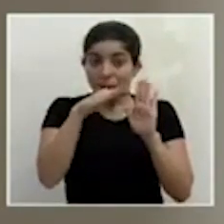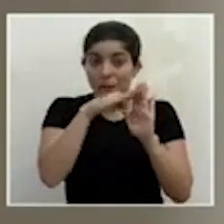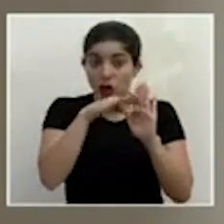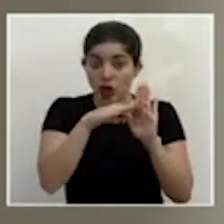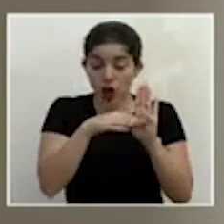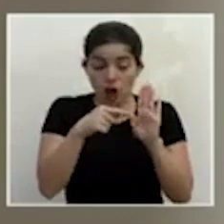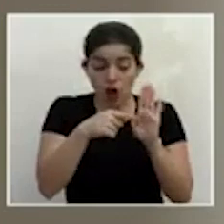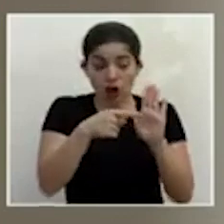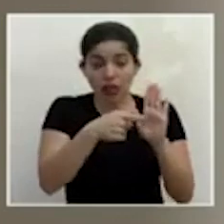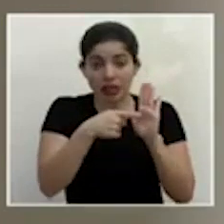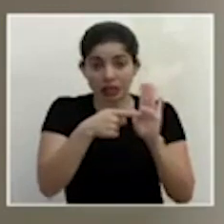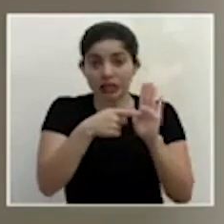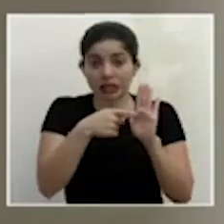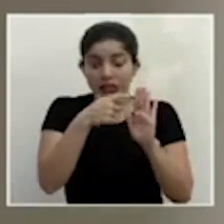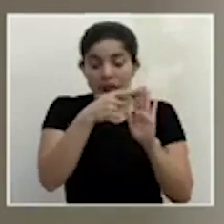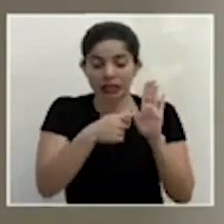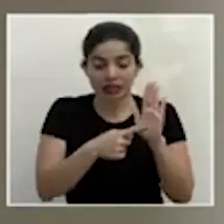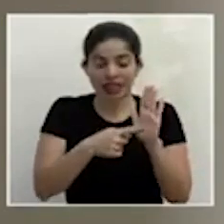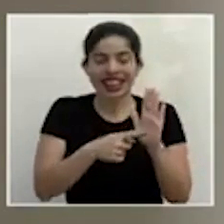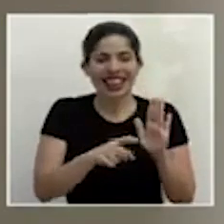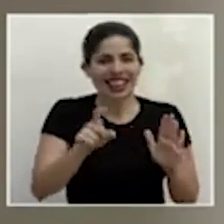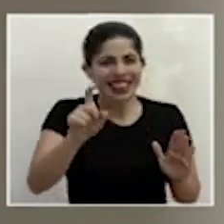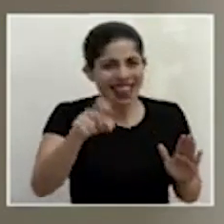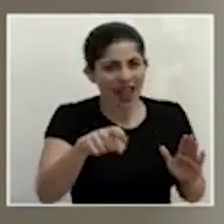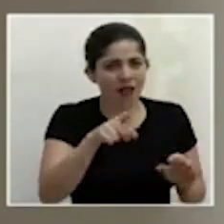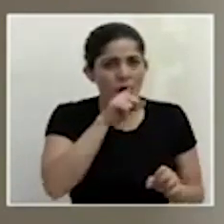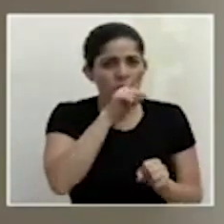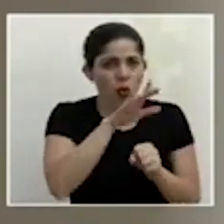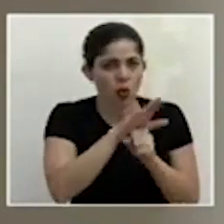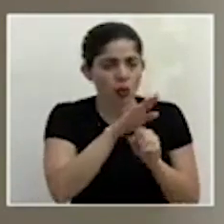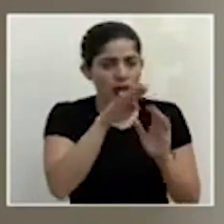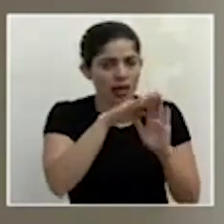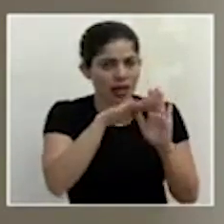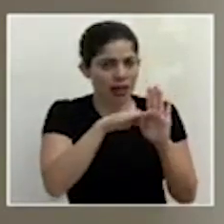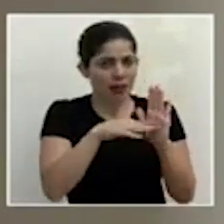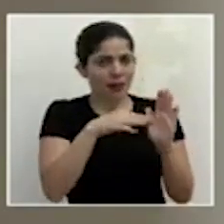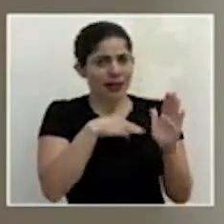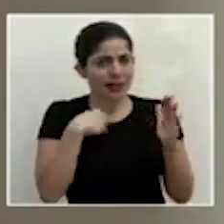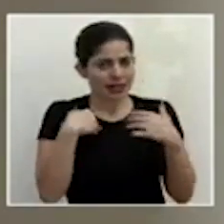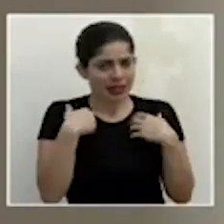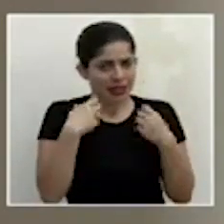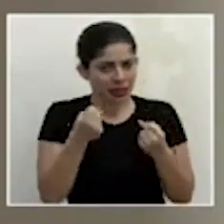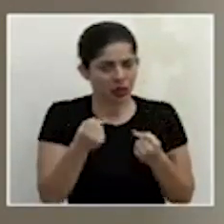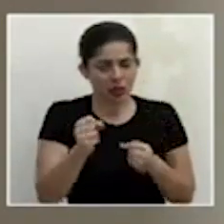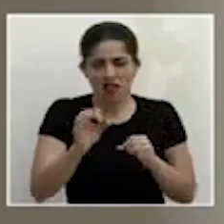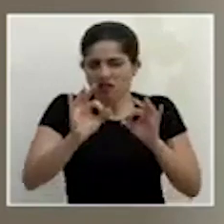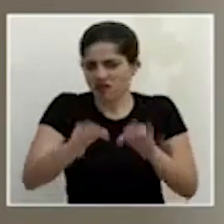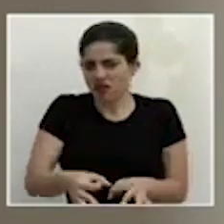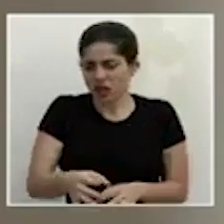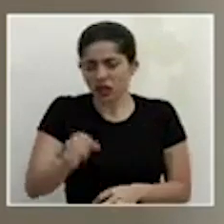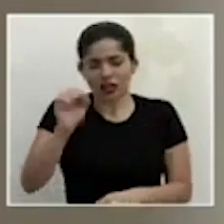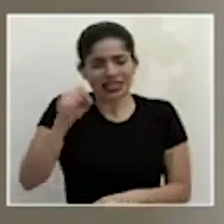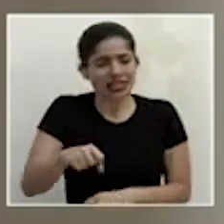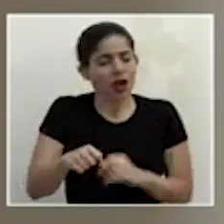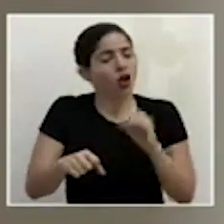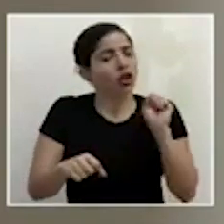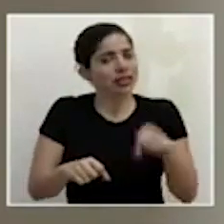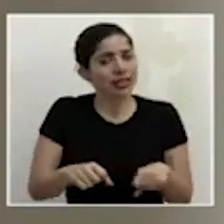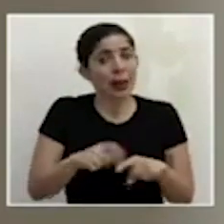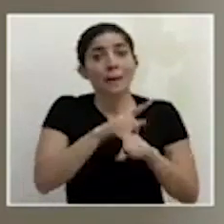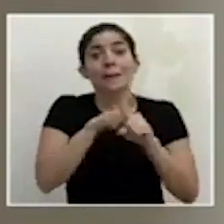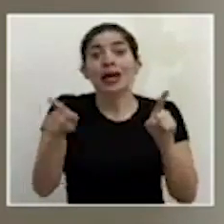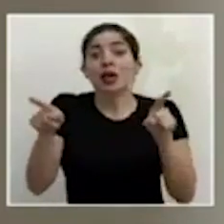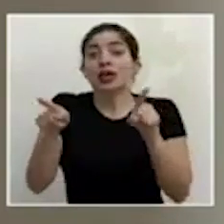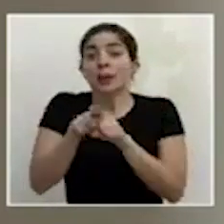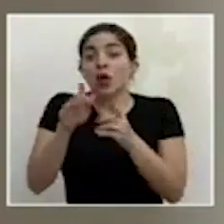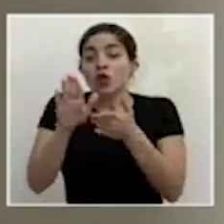prerequisitos es decir tenemos que cumplir con los lineamientos del ministerio de salud sí o sí pero además el documento normativo